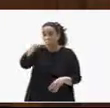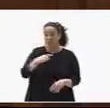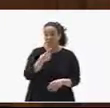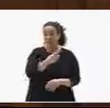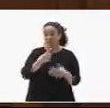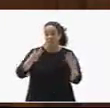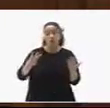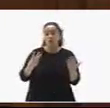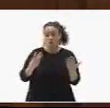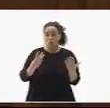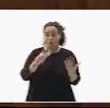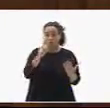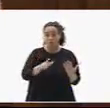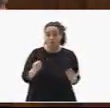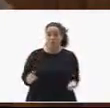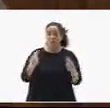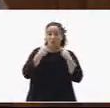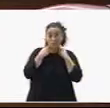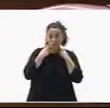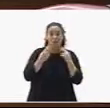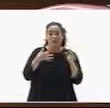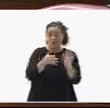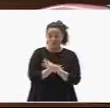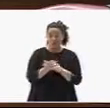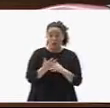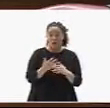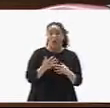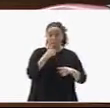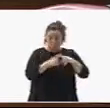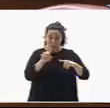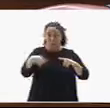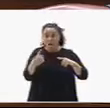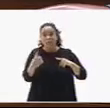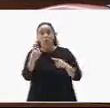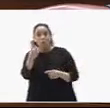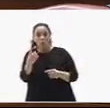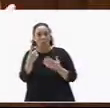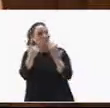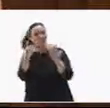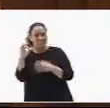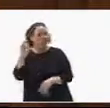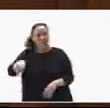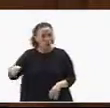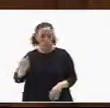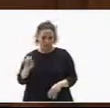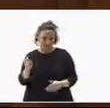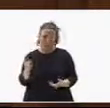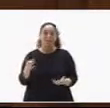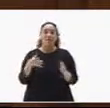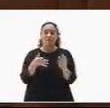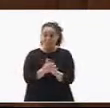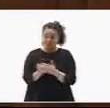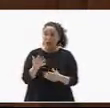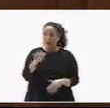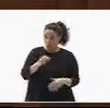ser la mitad más uno de 60. También le ayude a esta calculadora a saber que los 170.000